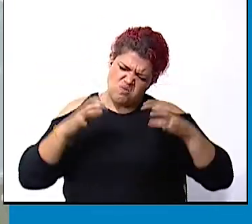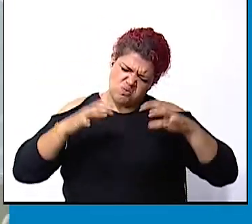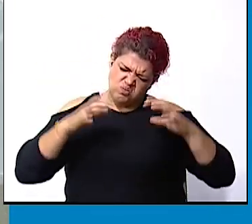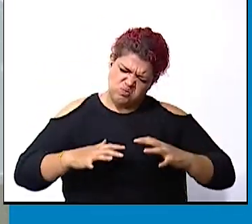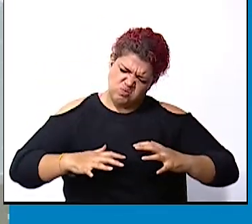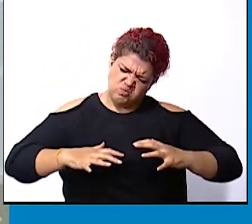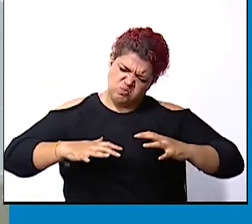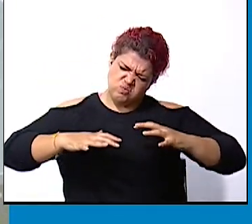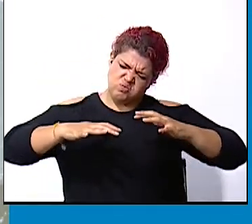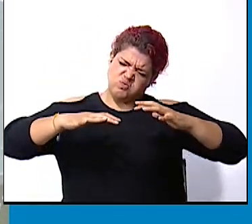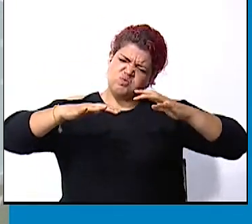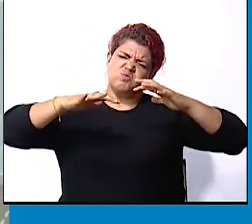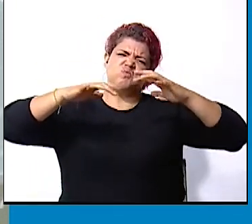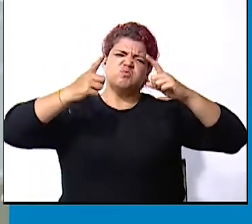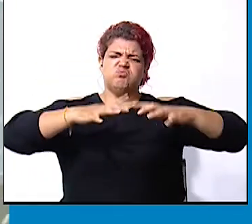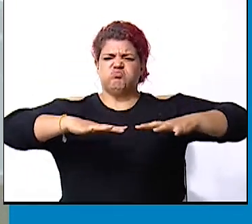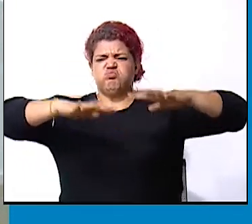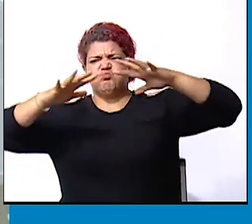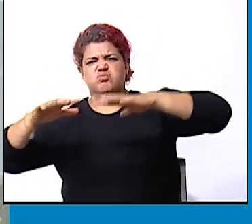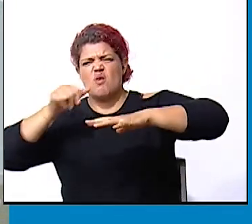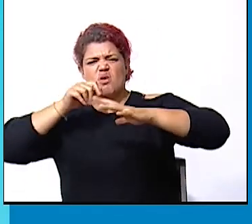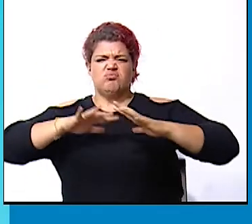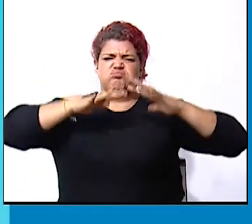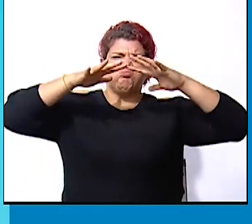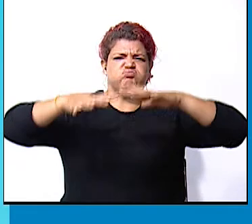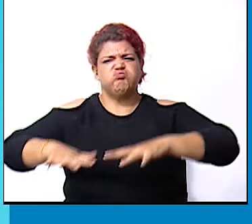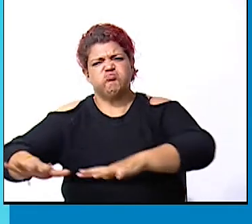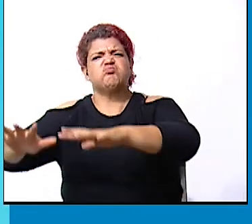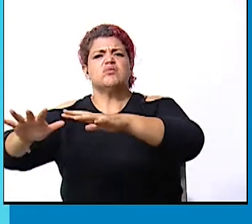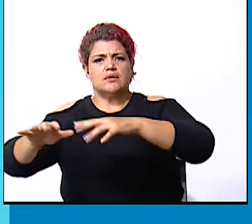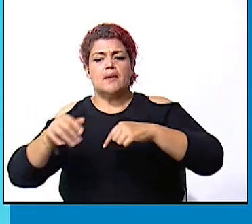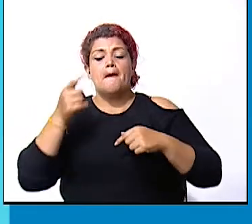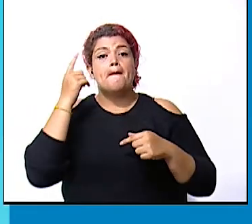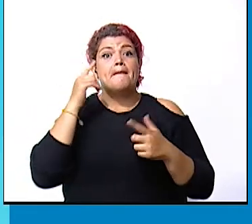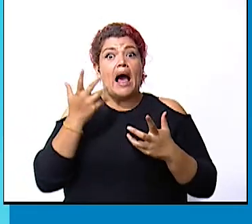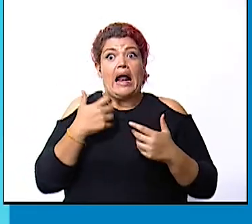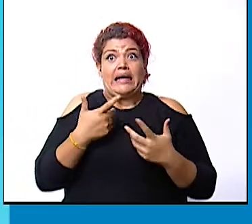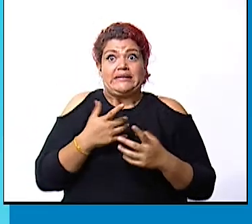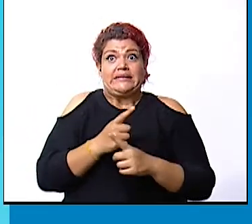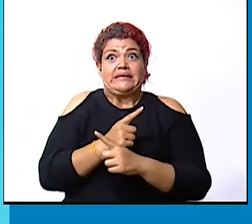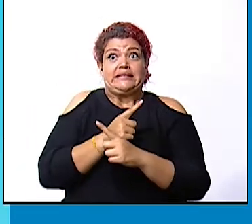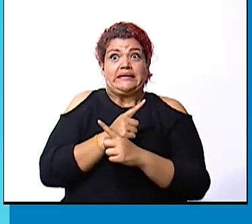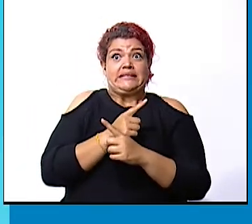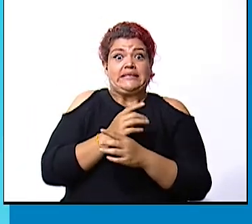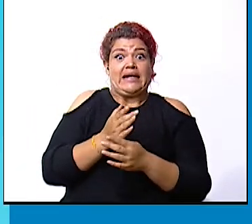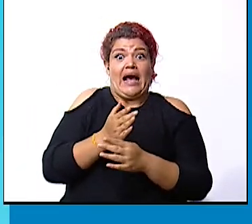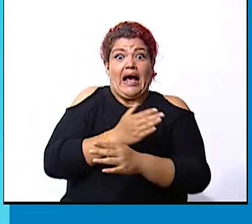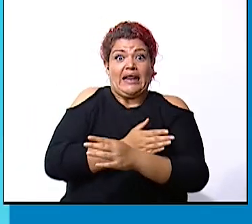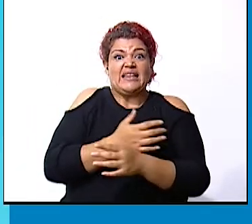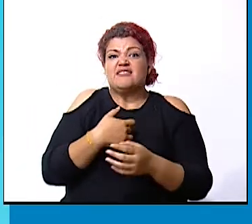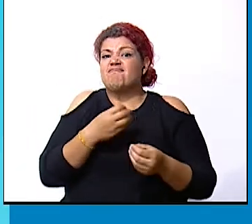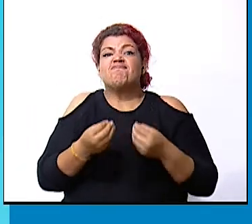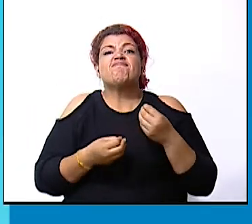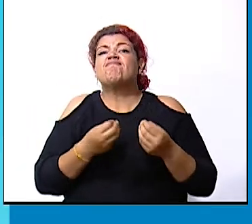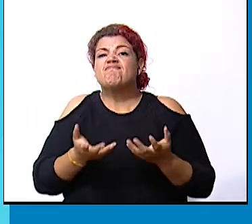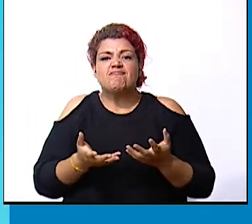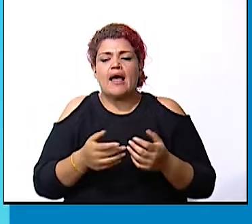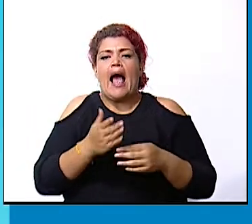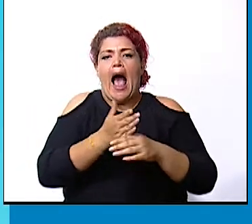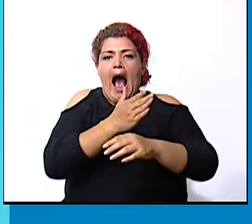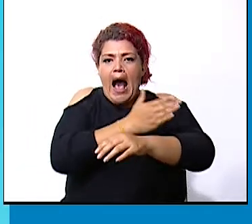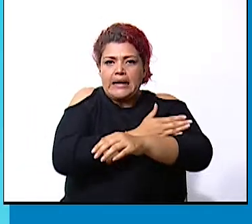prolongadas tormentas y mareas entre otras cosas para prepararte recuerda estas tres palabras antes,